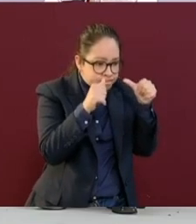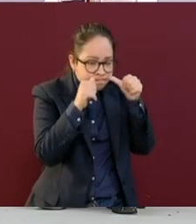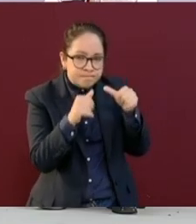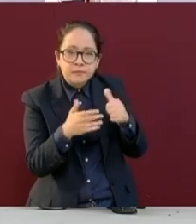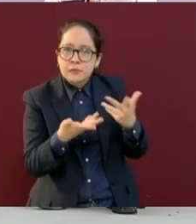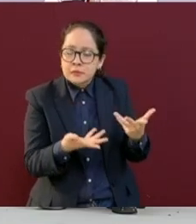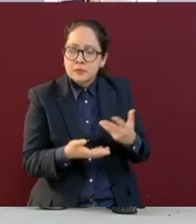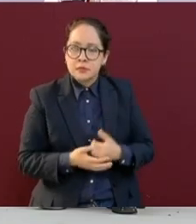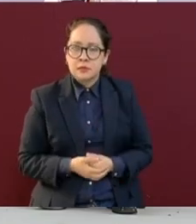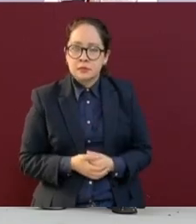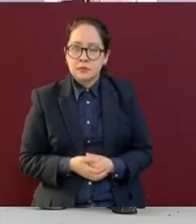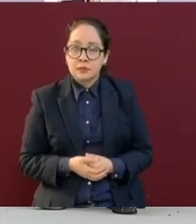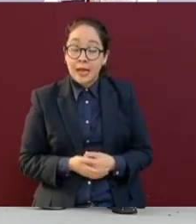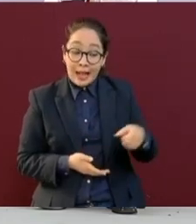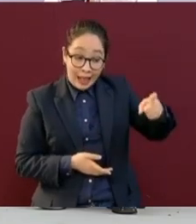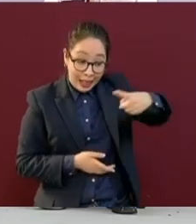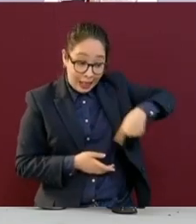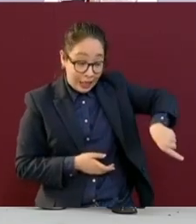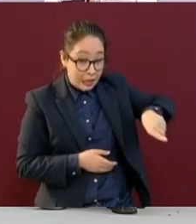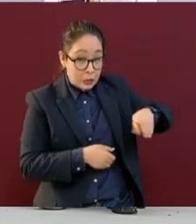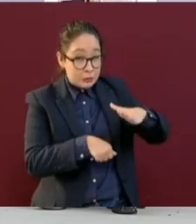desde abajo.